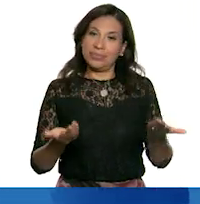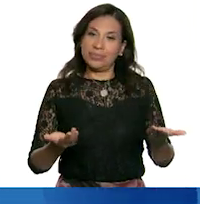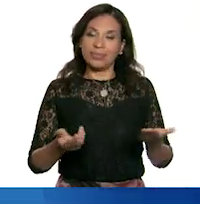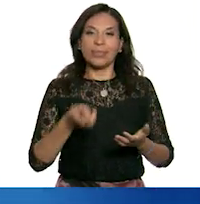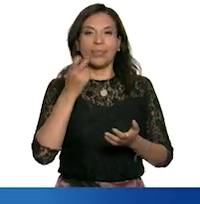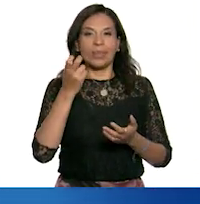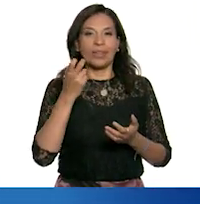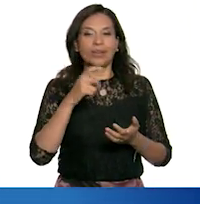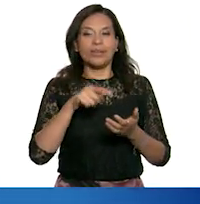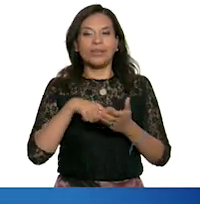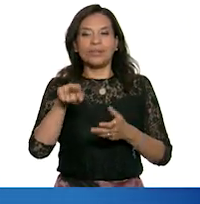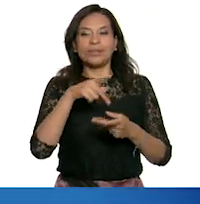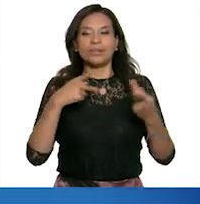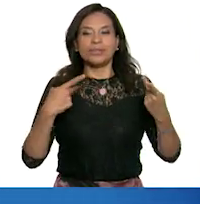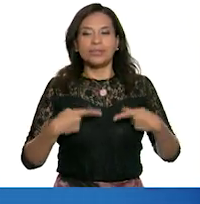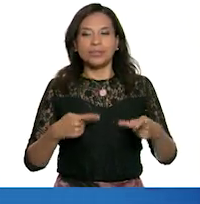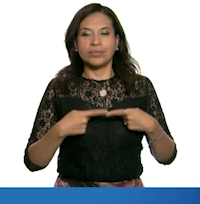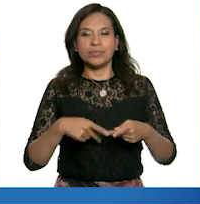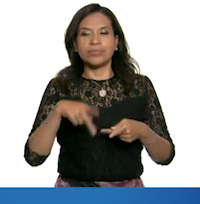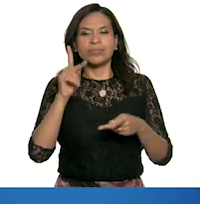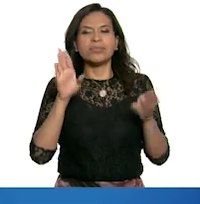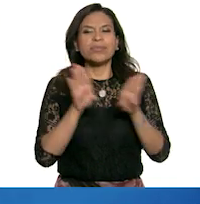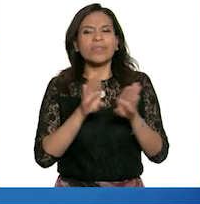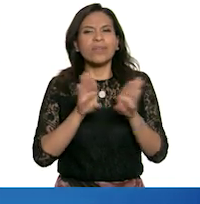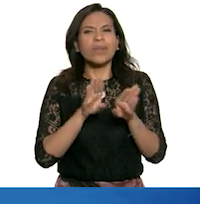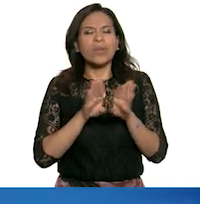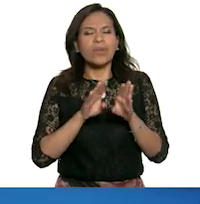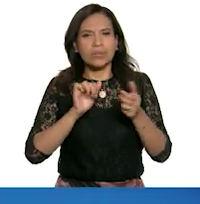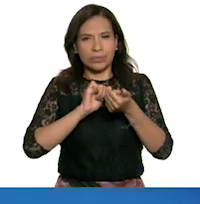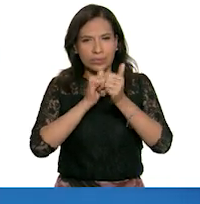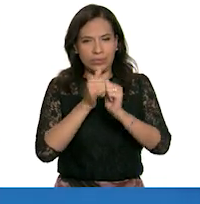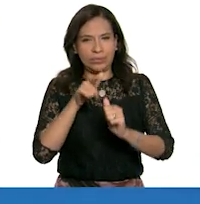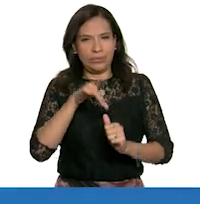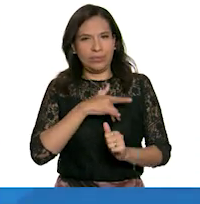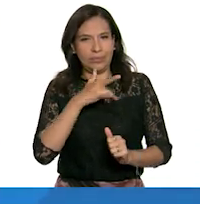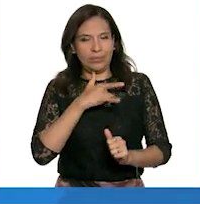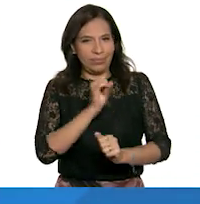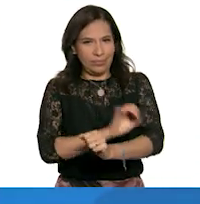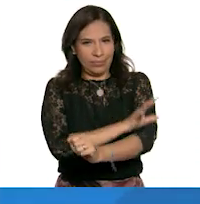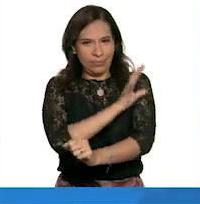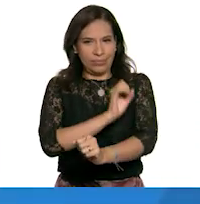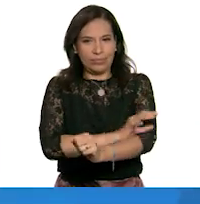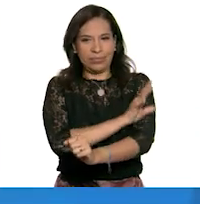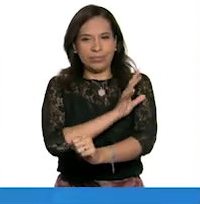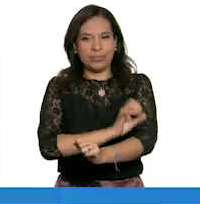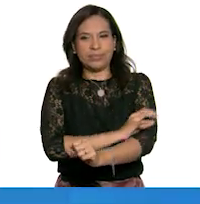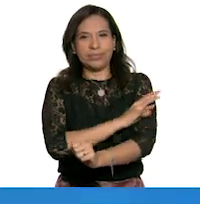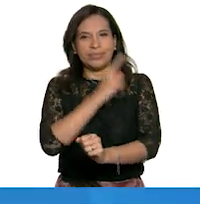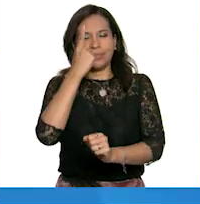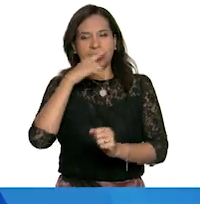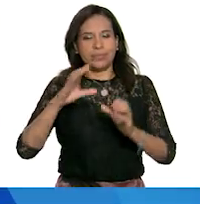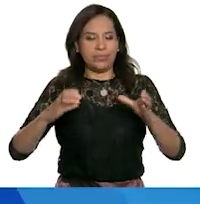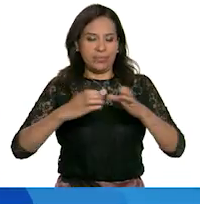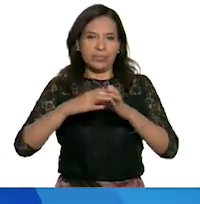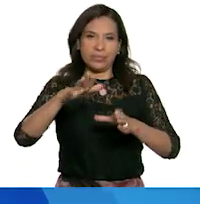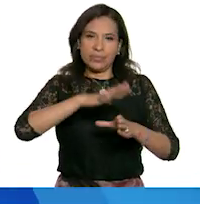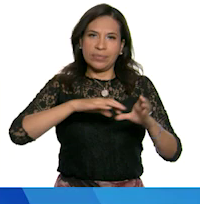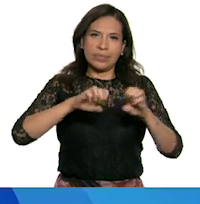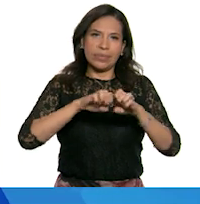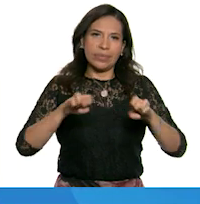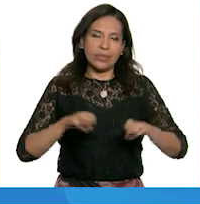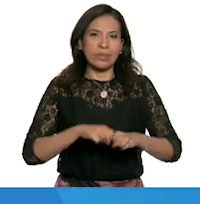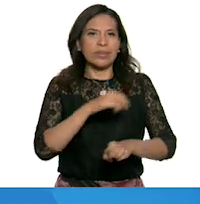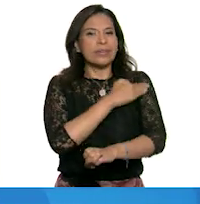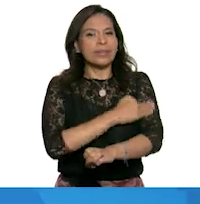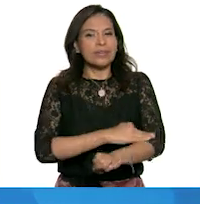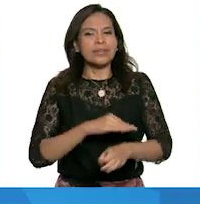y esto en el ámbito personal. ¿Y cómo transforman esta emoción para el ámbito colectivo, o en equipo o en